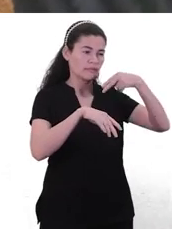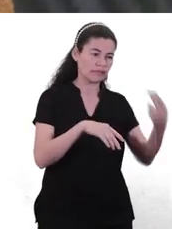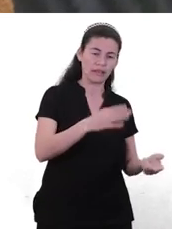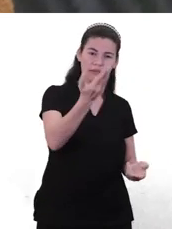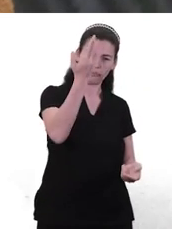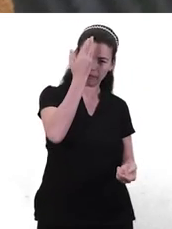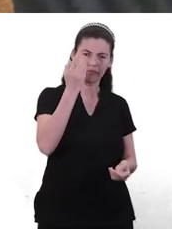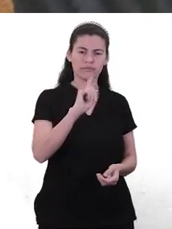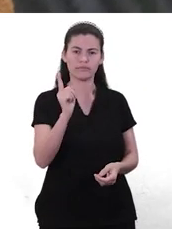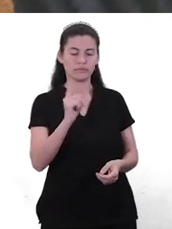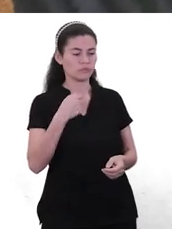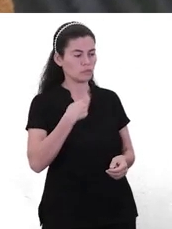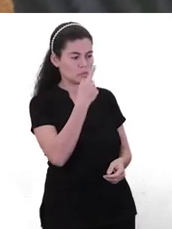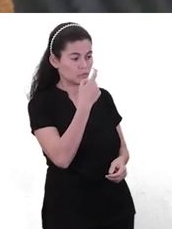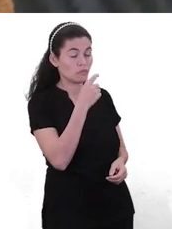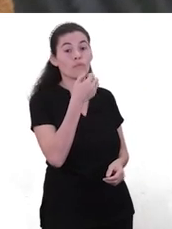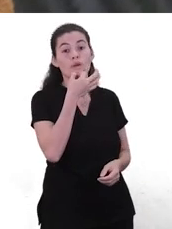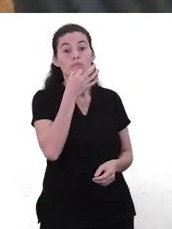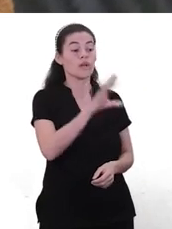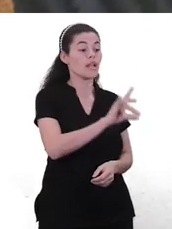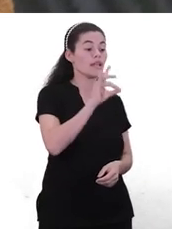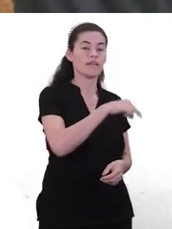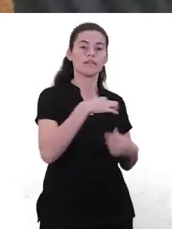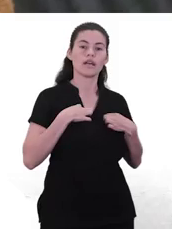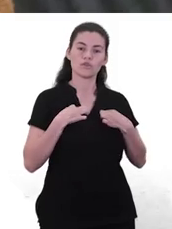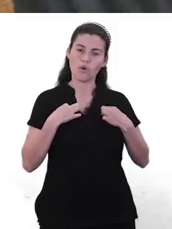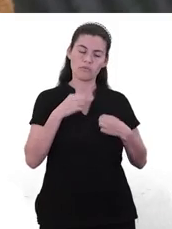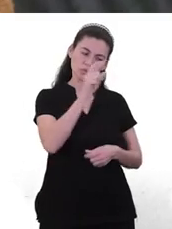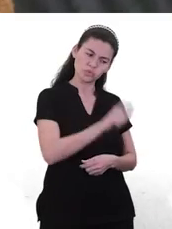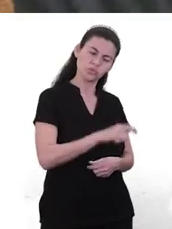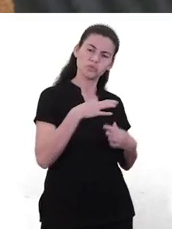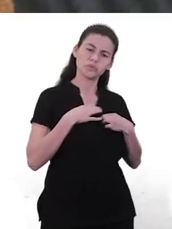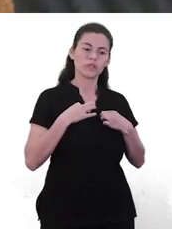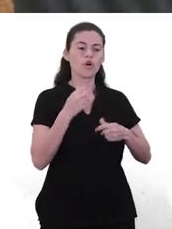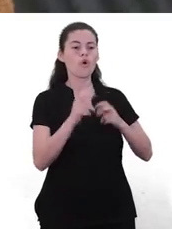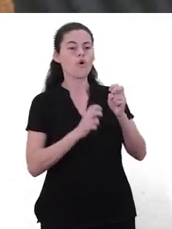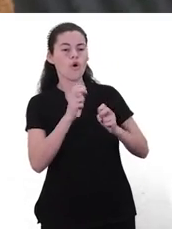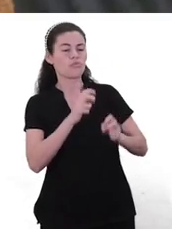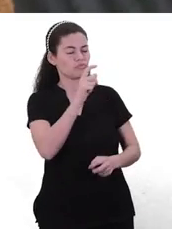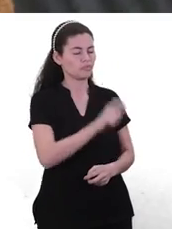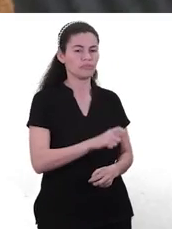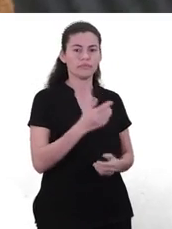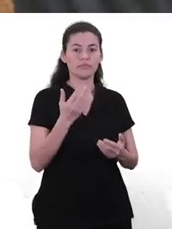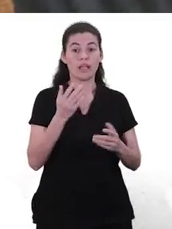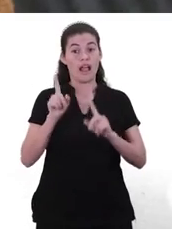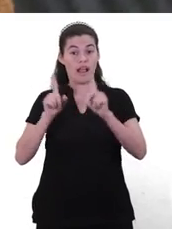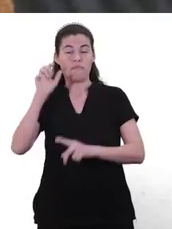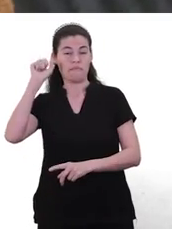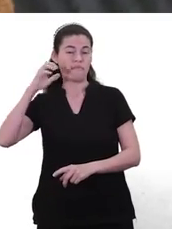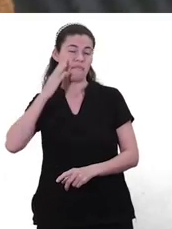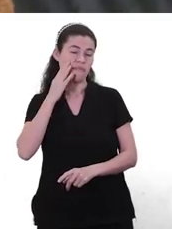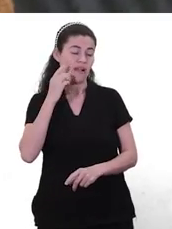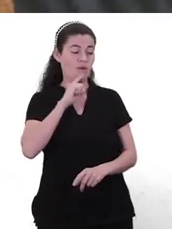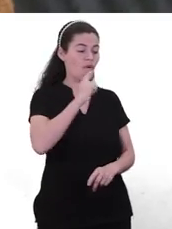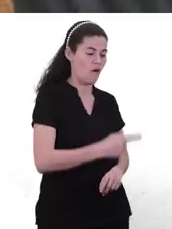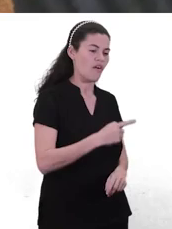experimenten. Que se vistan como les parece, que puedan elegir la ropa. Ahora, ahí viene como que somos muy estomáticos los padres. Ahora, ahí queremos que